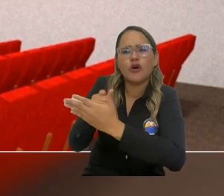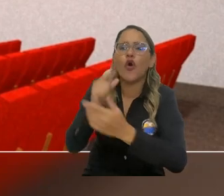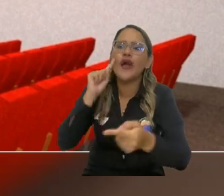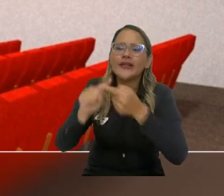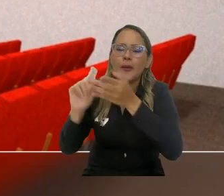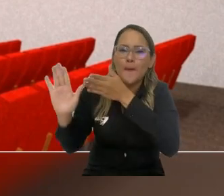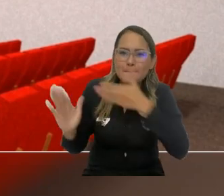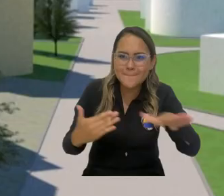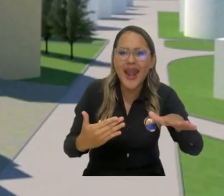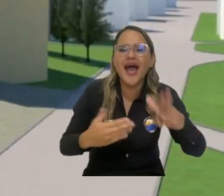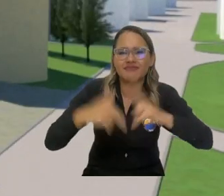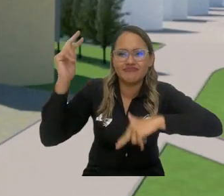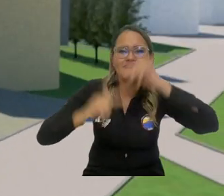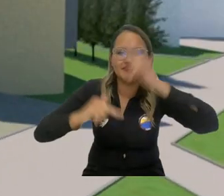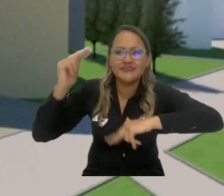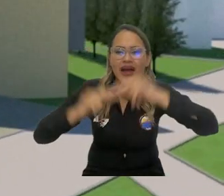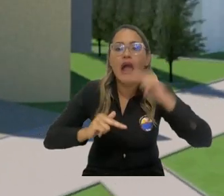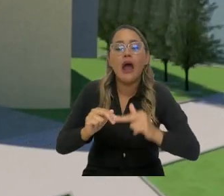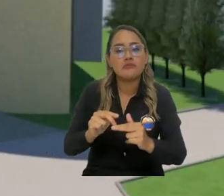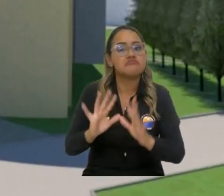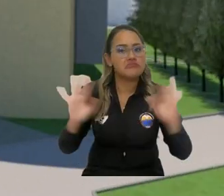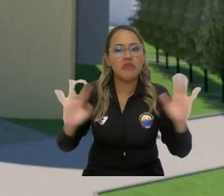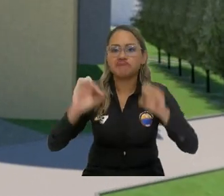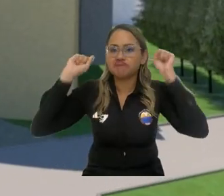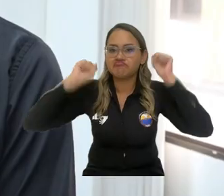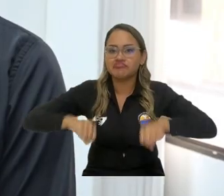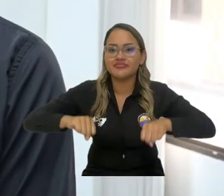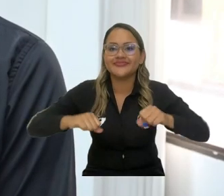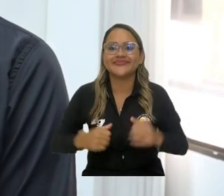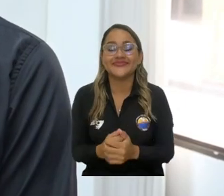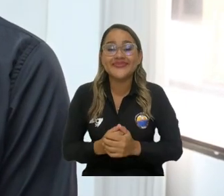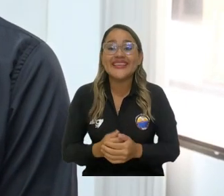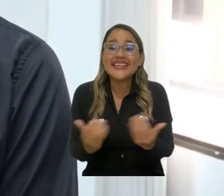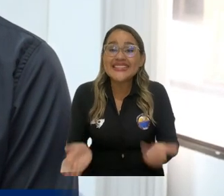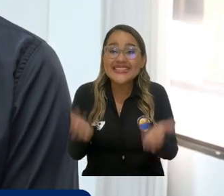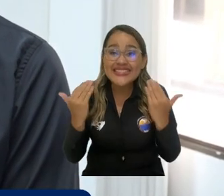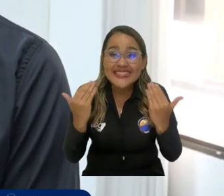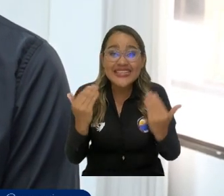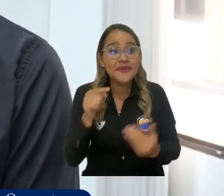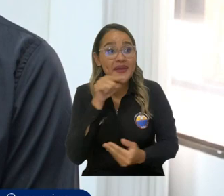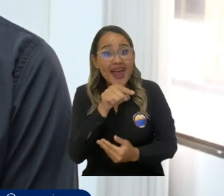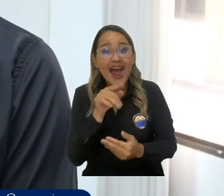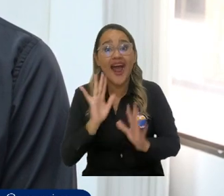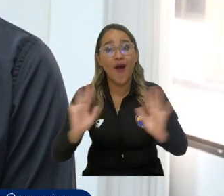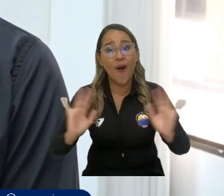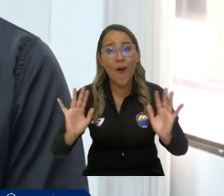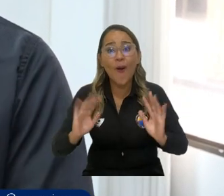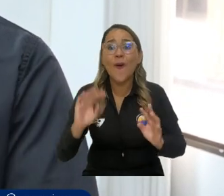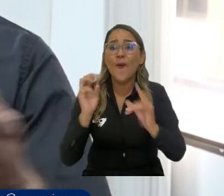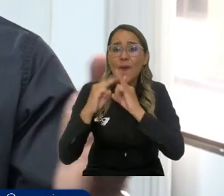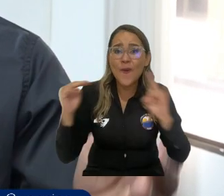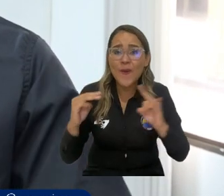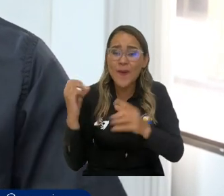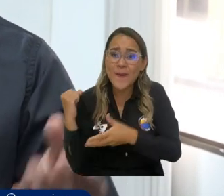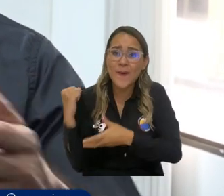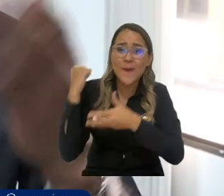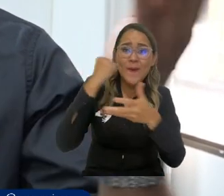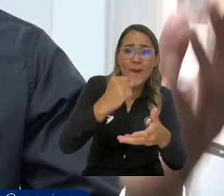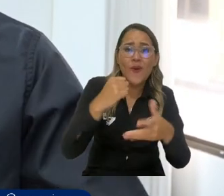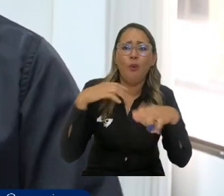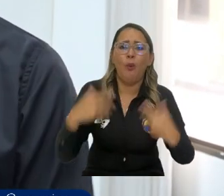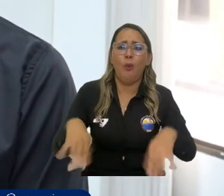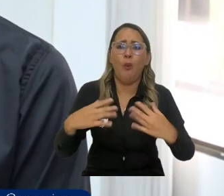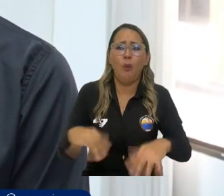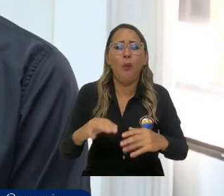este proyecto en el plan de infraestructura educativa. Es una de las inversiones más grandes que va a tener la universidad en la historia